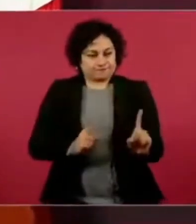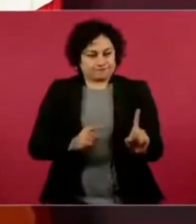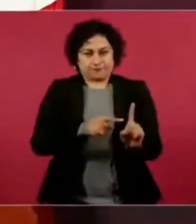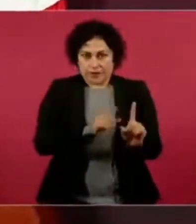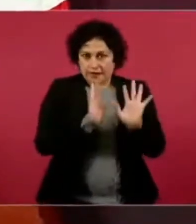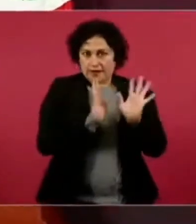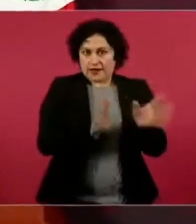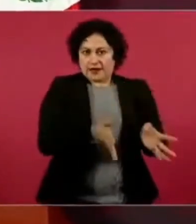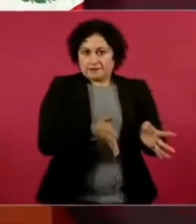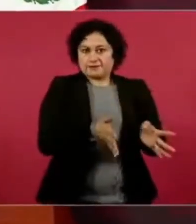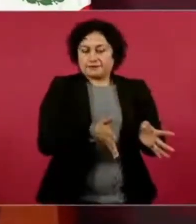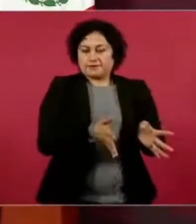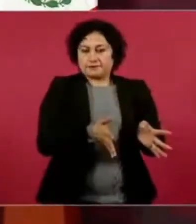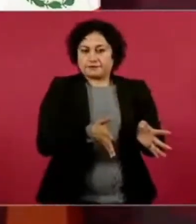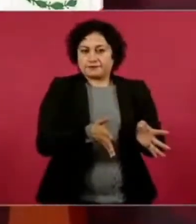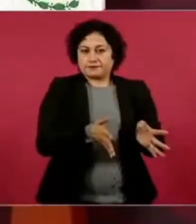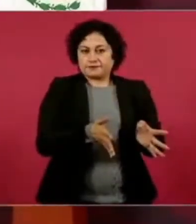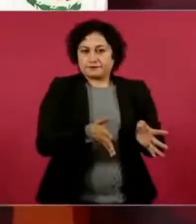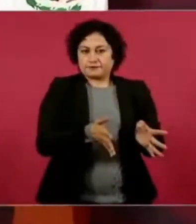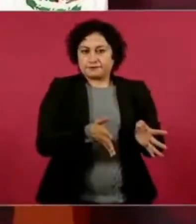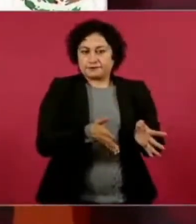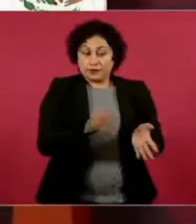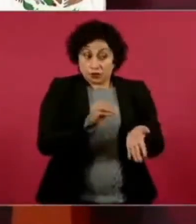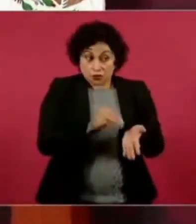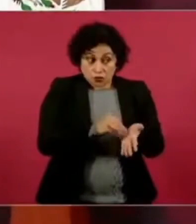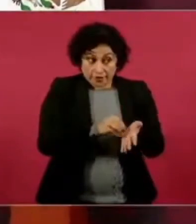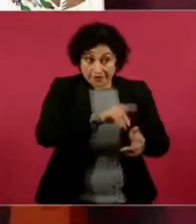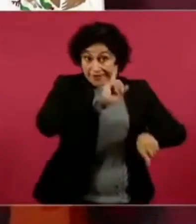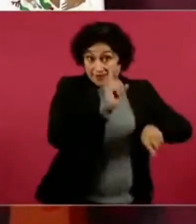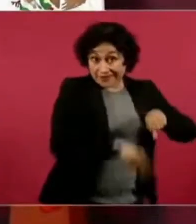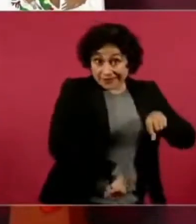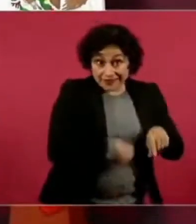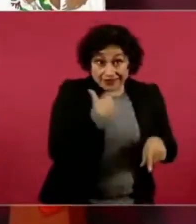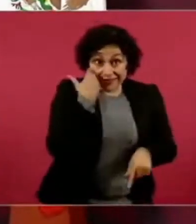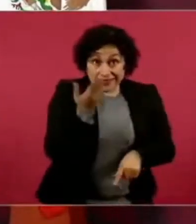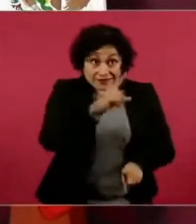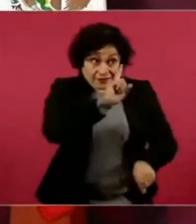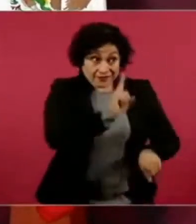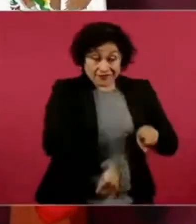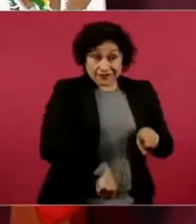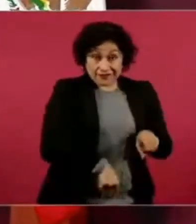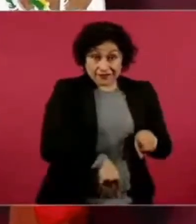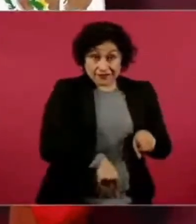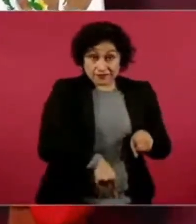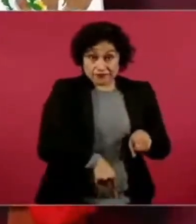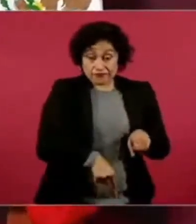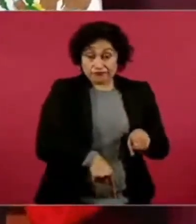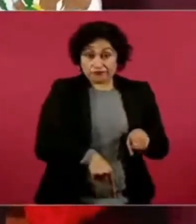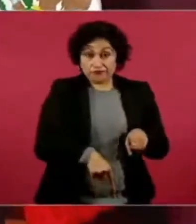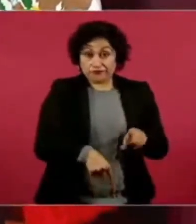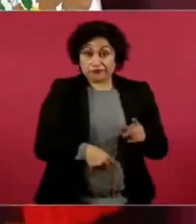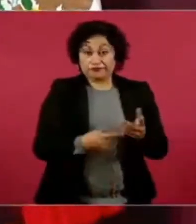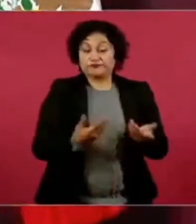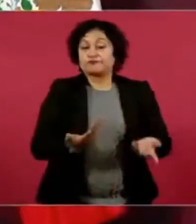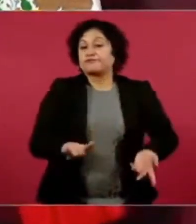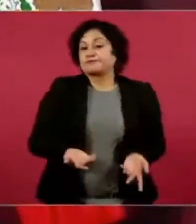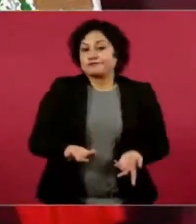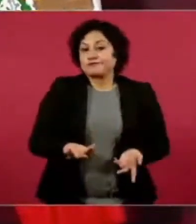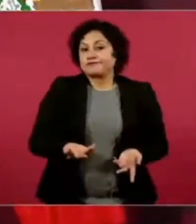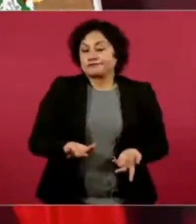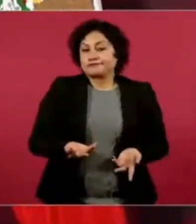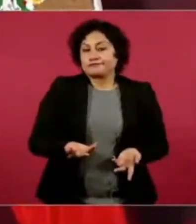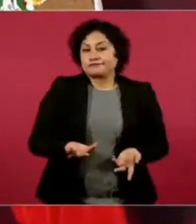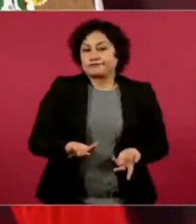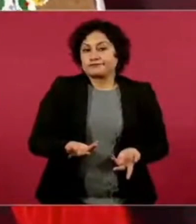de todas maneras lo quieren quitar, ¿es una